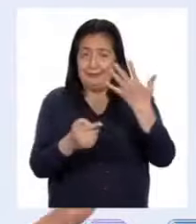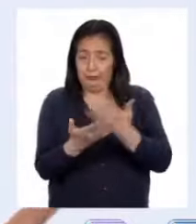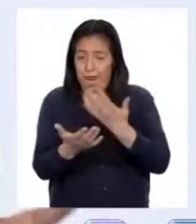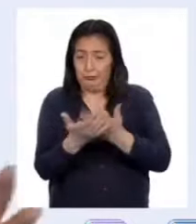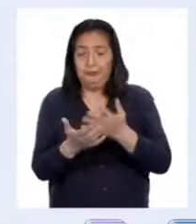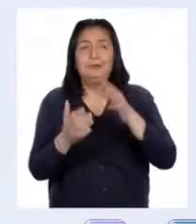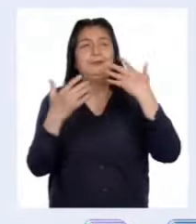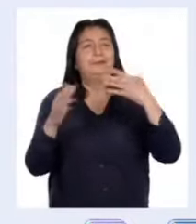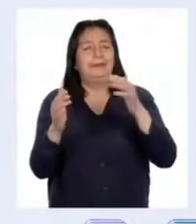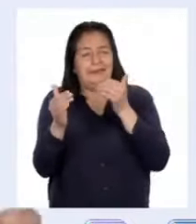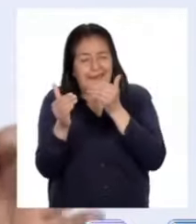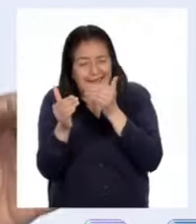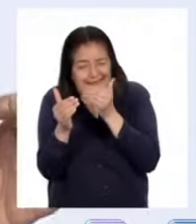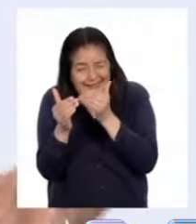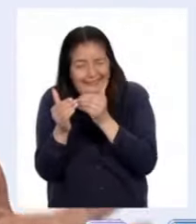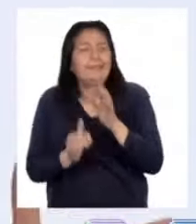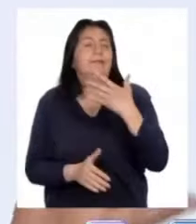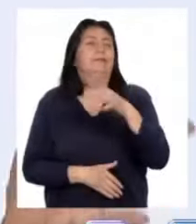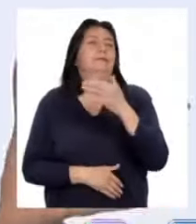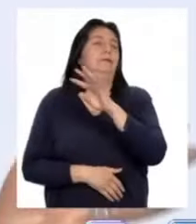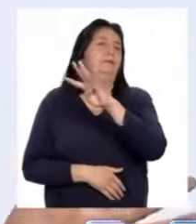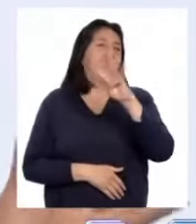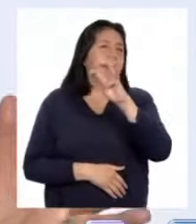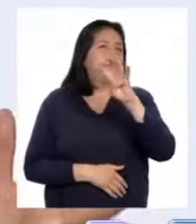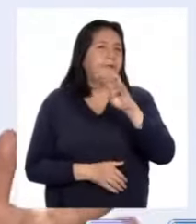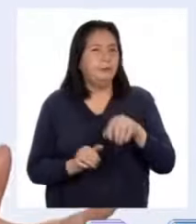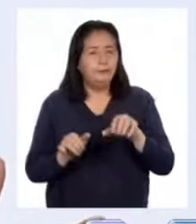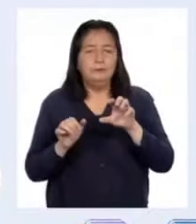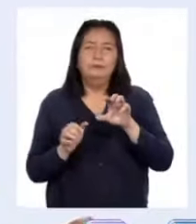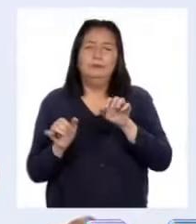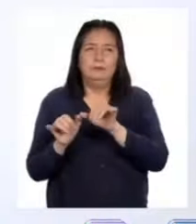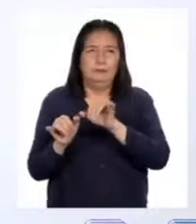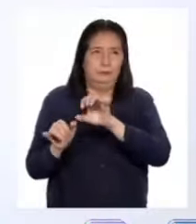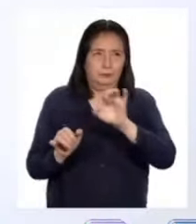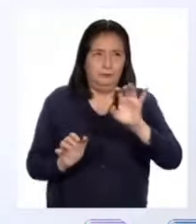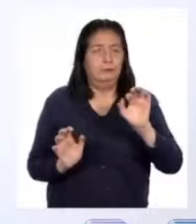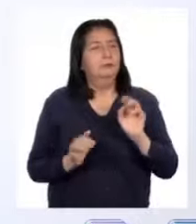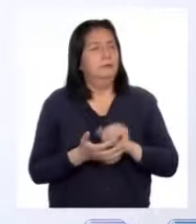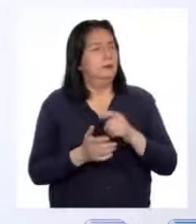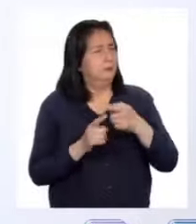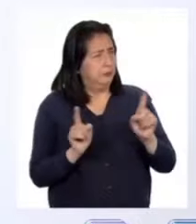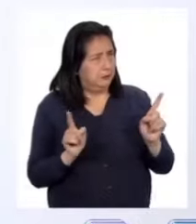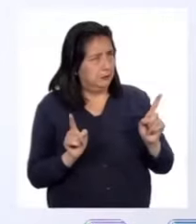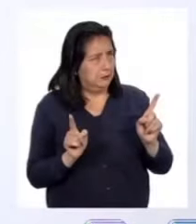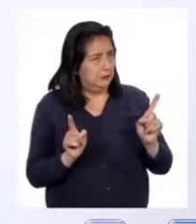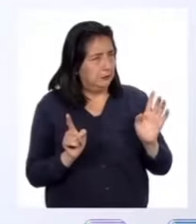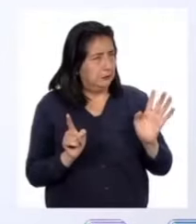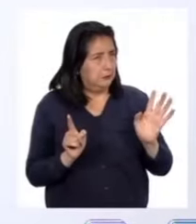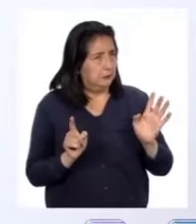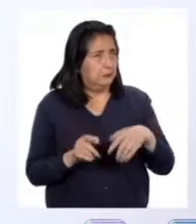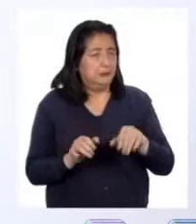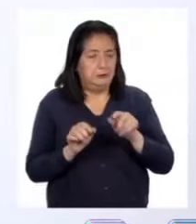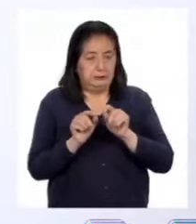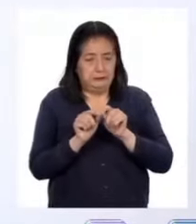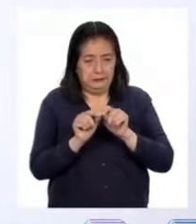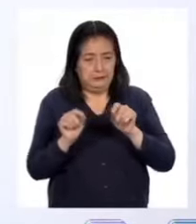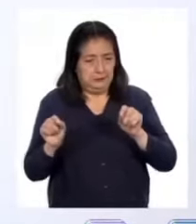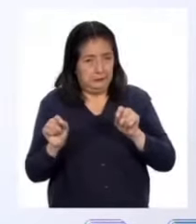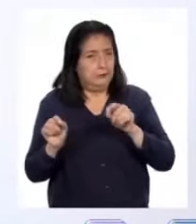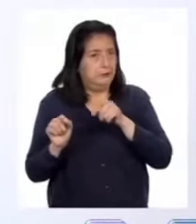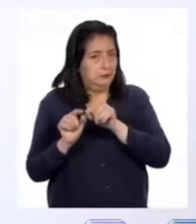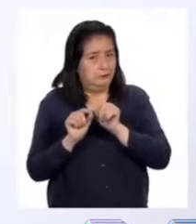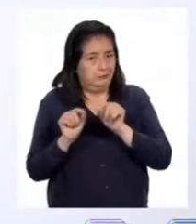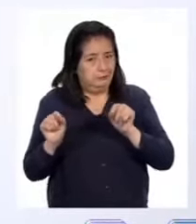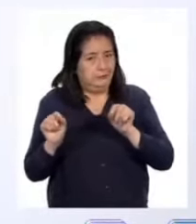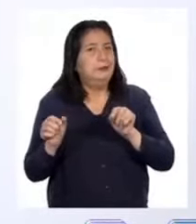pudimos llegar cerca a los 400 centímetros de longitud. Pero si bien el radio es un dato